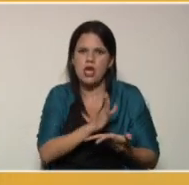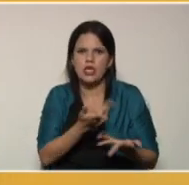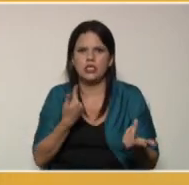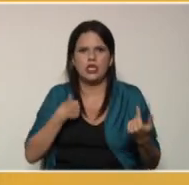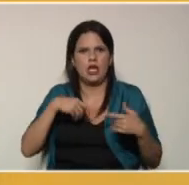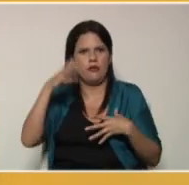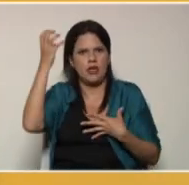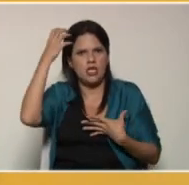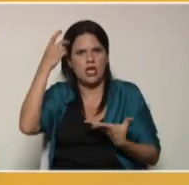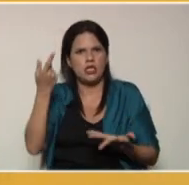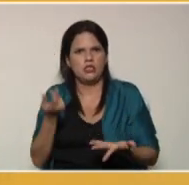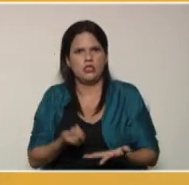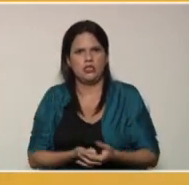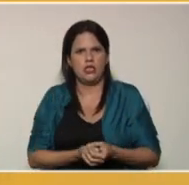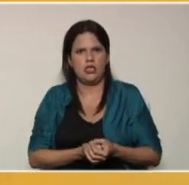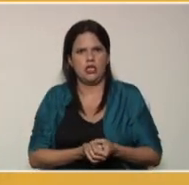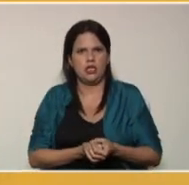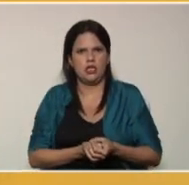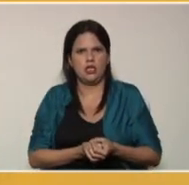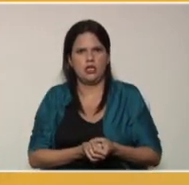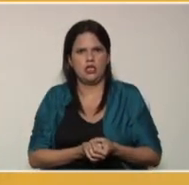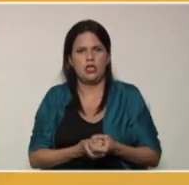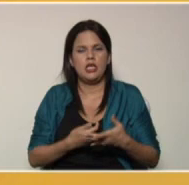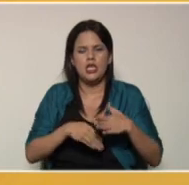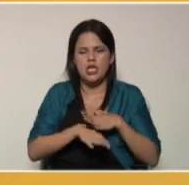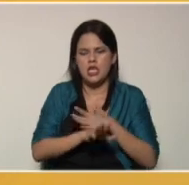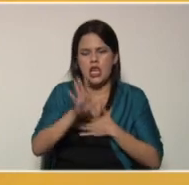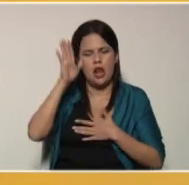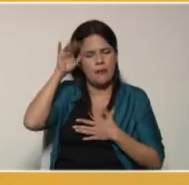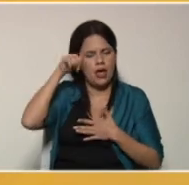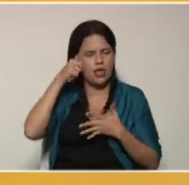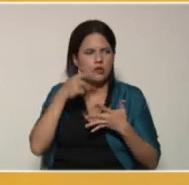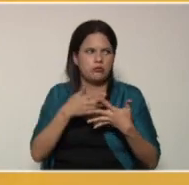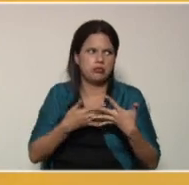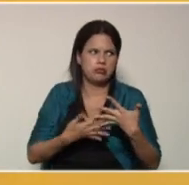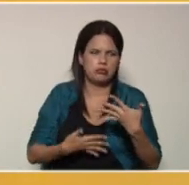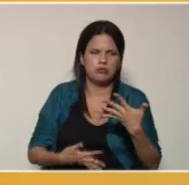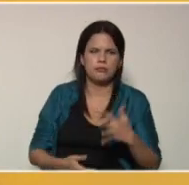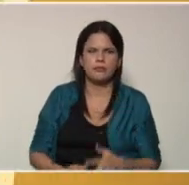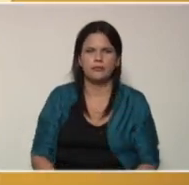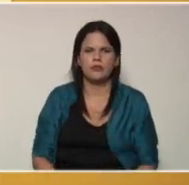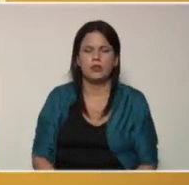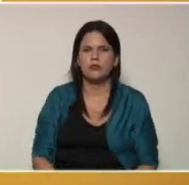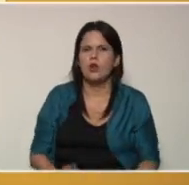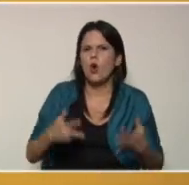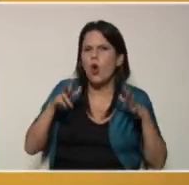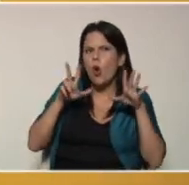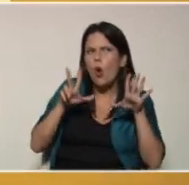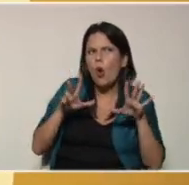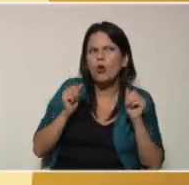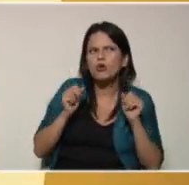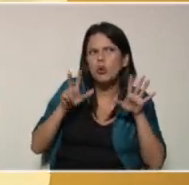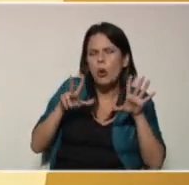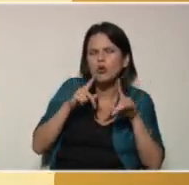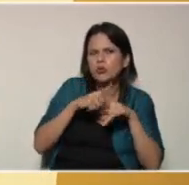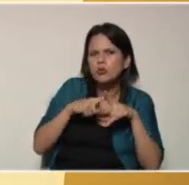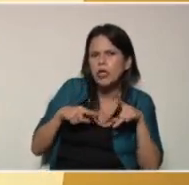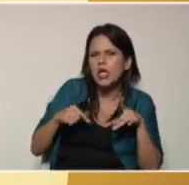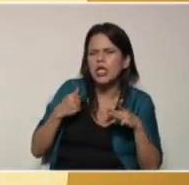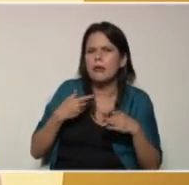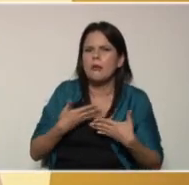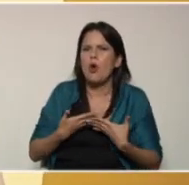el control de fínteres, entre otros. Luego, a las 8, 8 y media, vamos a